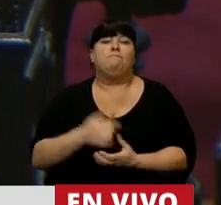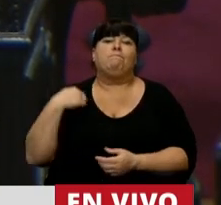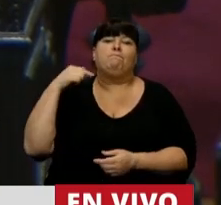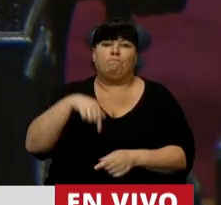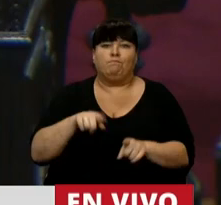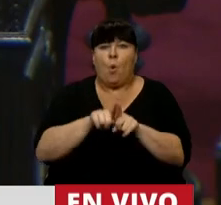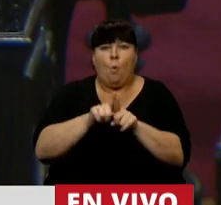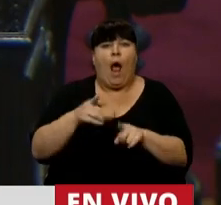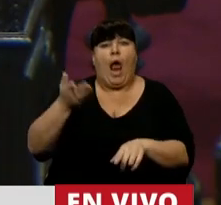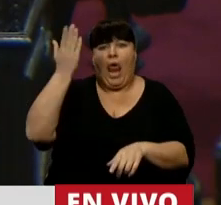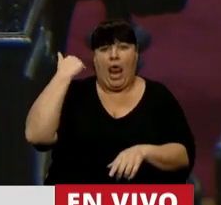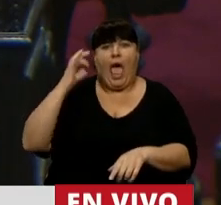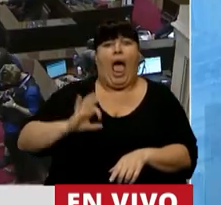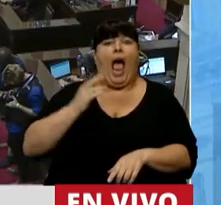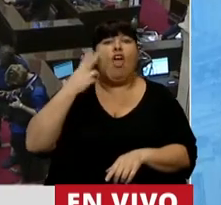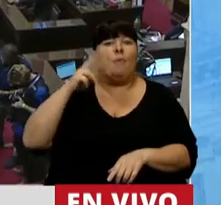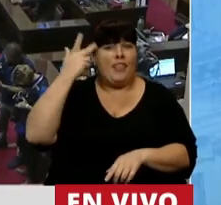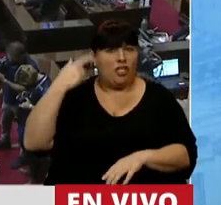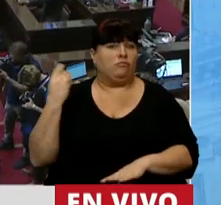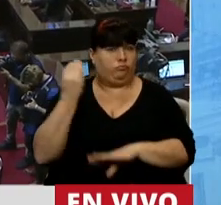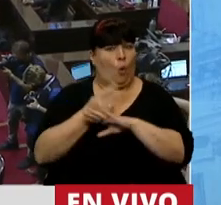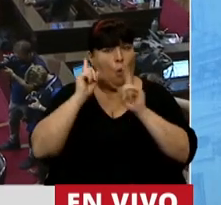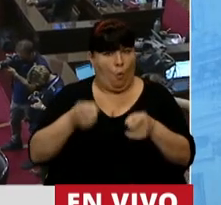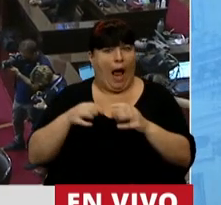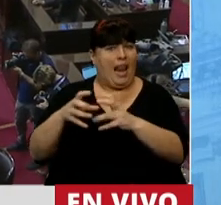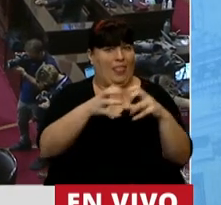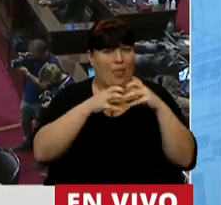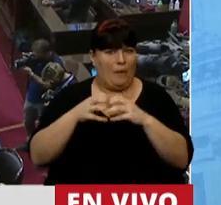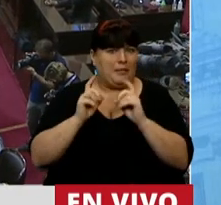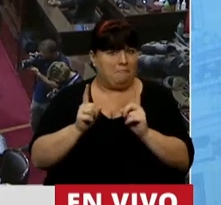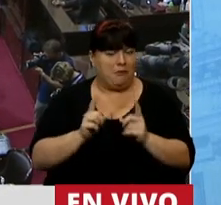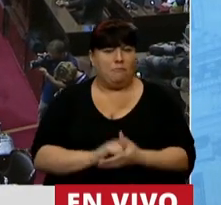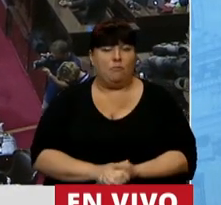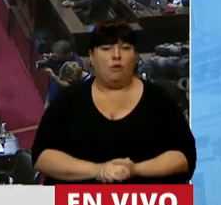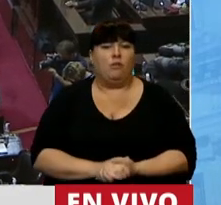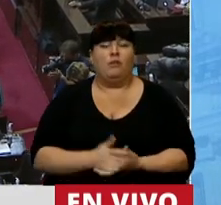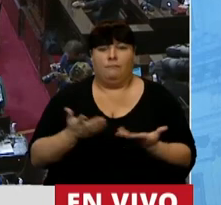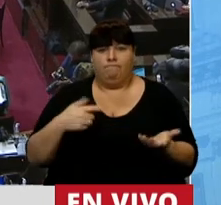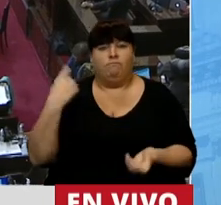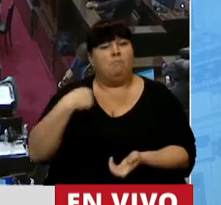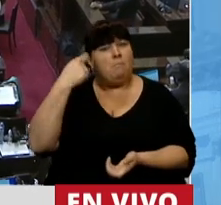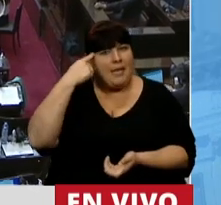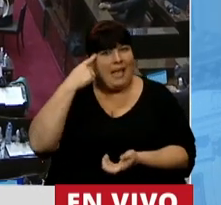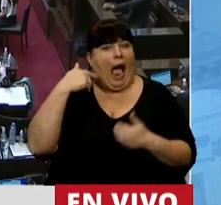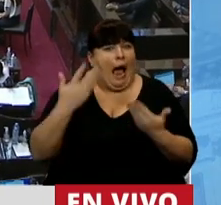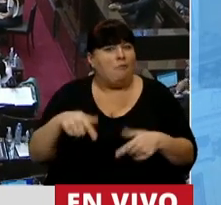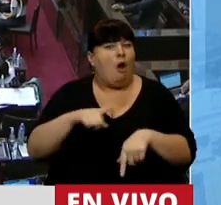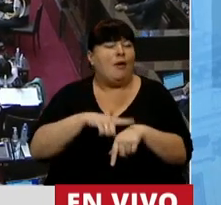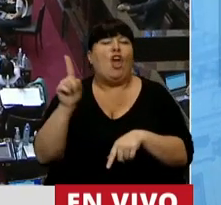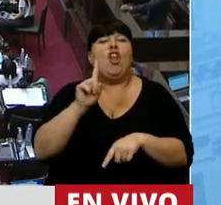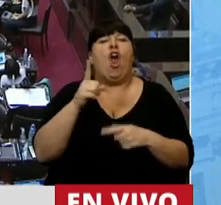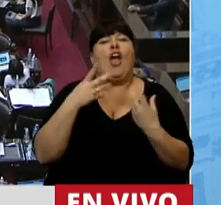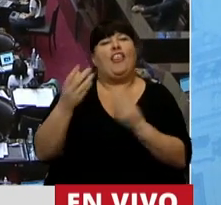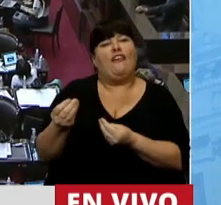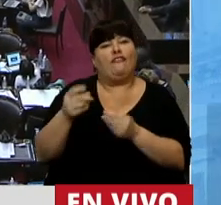venimos como vinimos en el año 2018 a dar este debate. Claro está, creemos en el oportunismo, no de los que